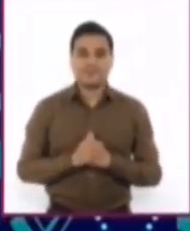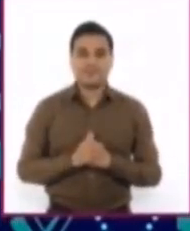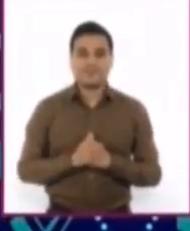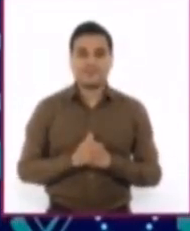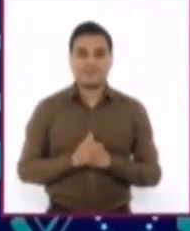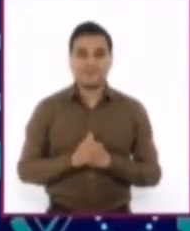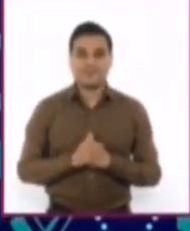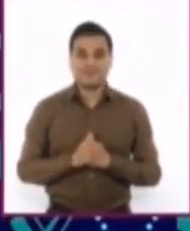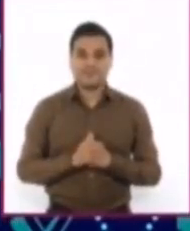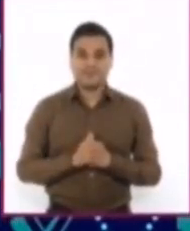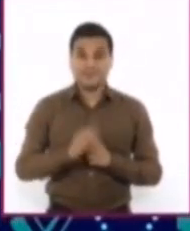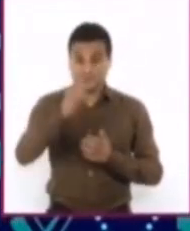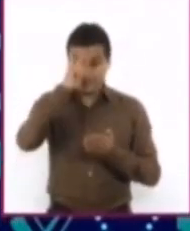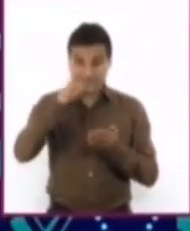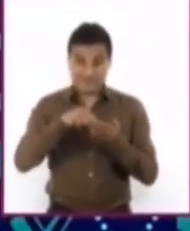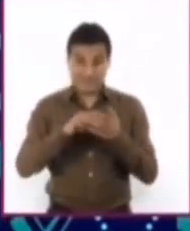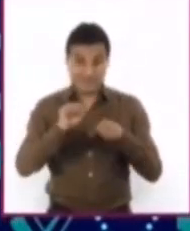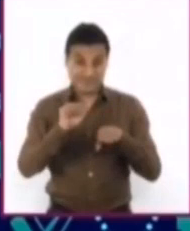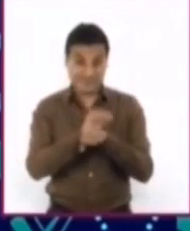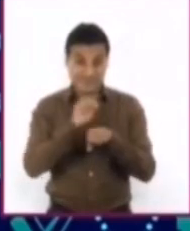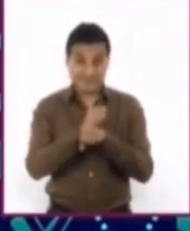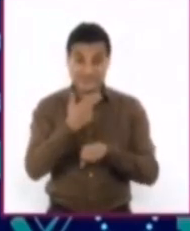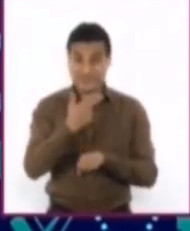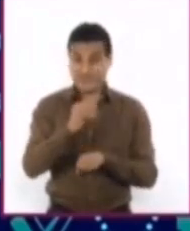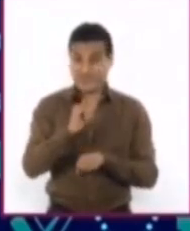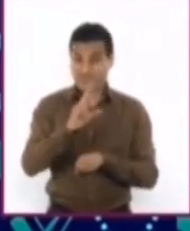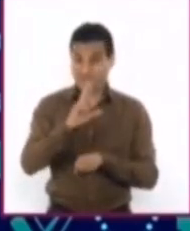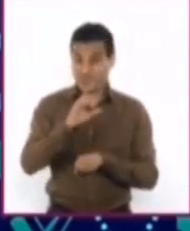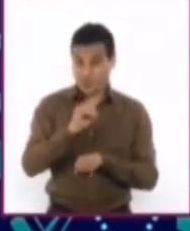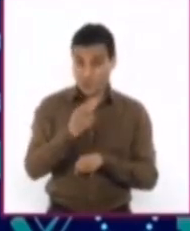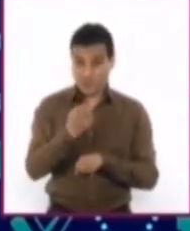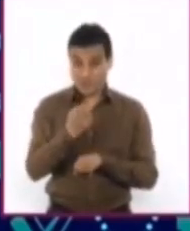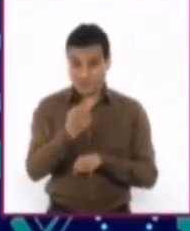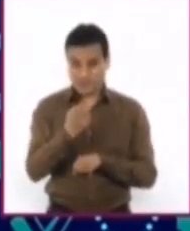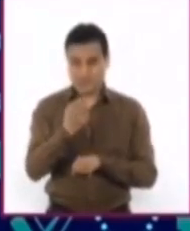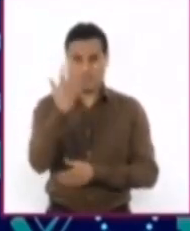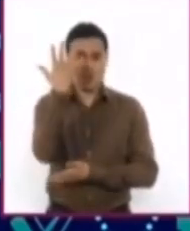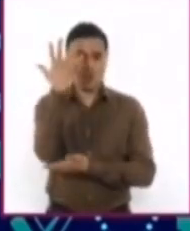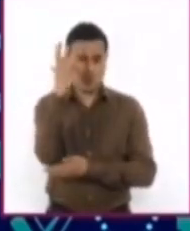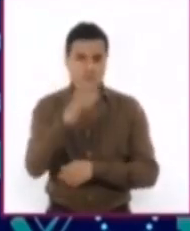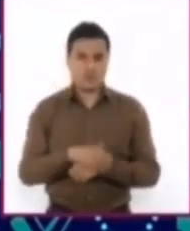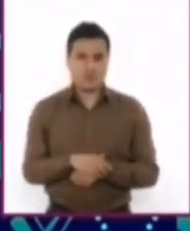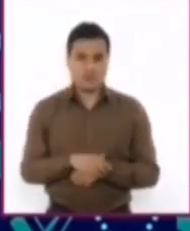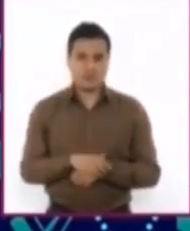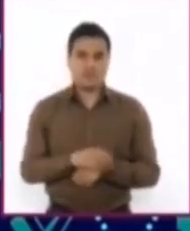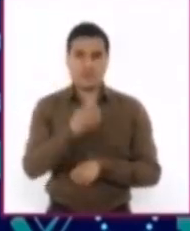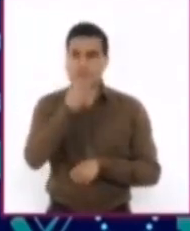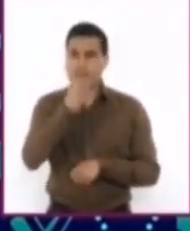Creo que el automóvil híbrido es ecológico a pesar de que use gasolina.